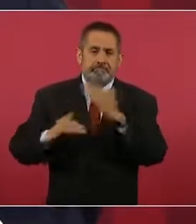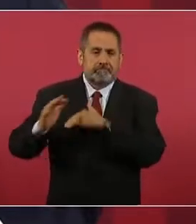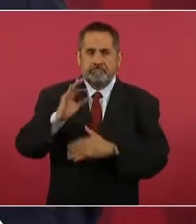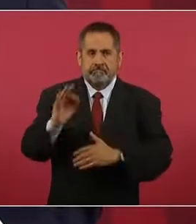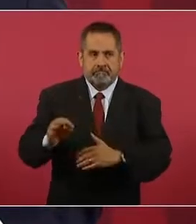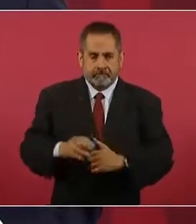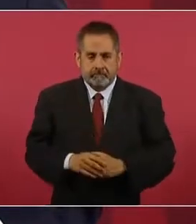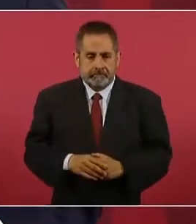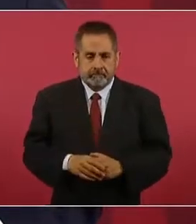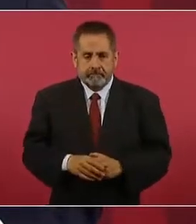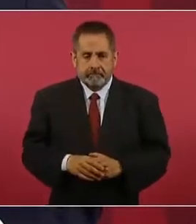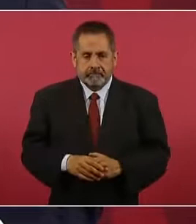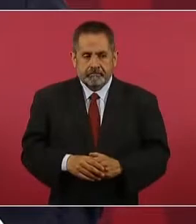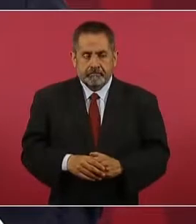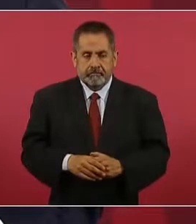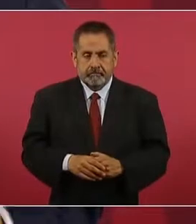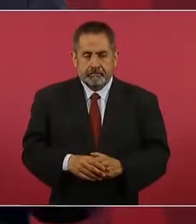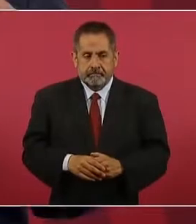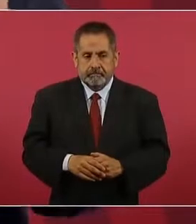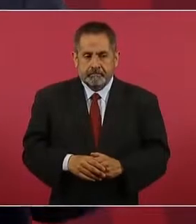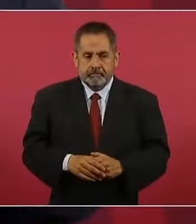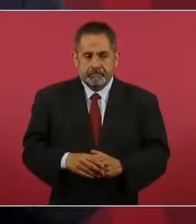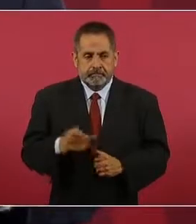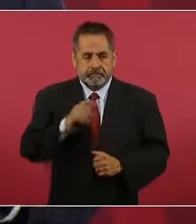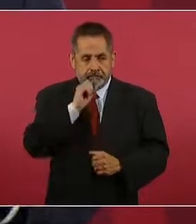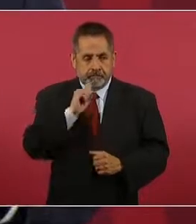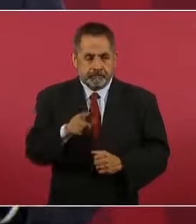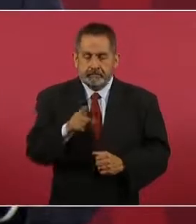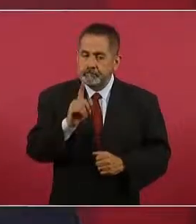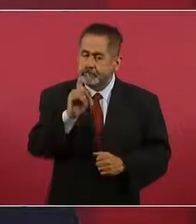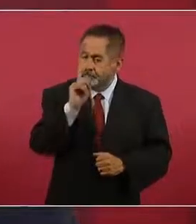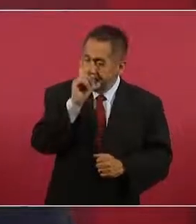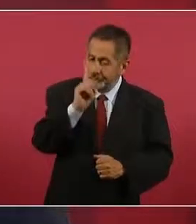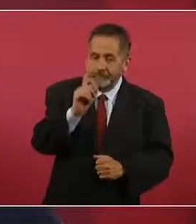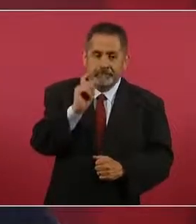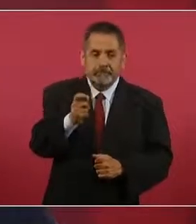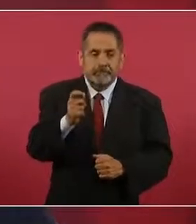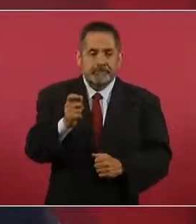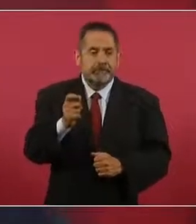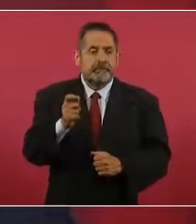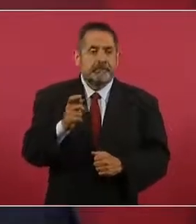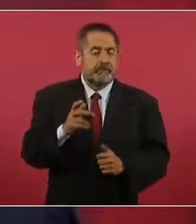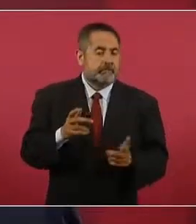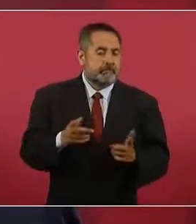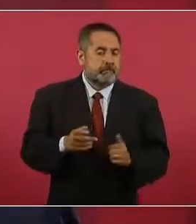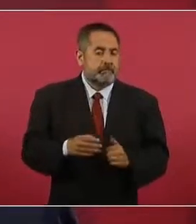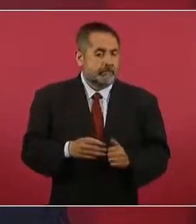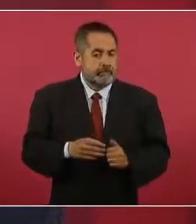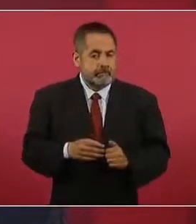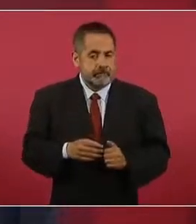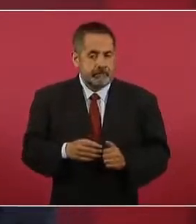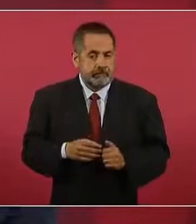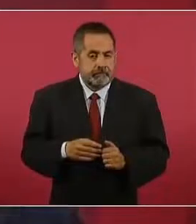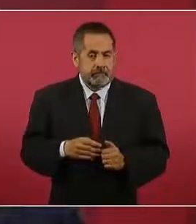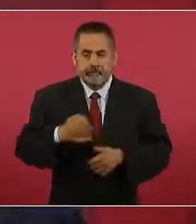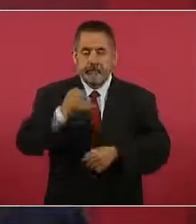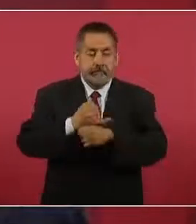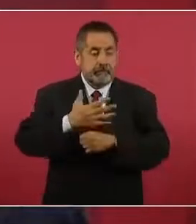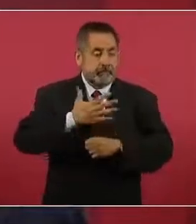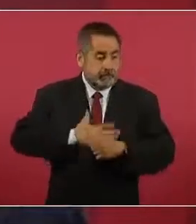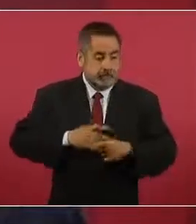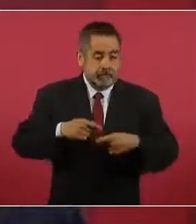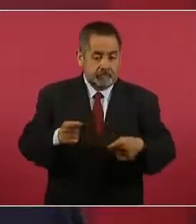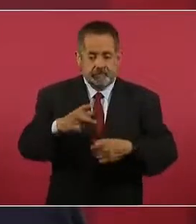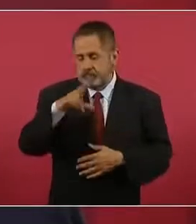pero también no significa cometer injusticias. Sí,